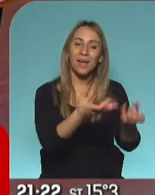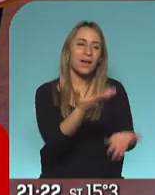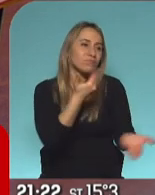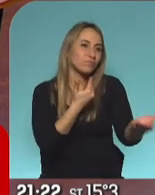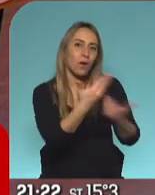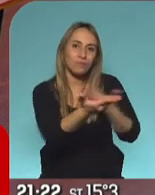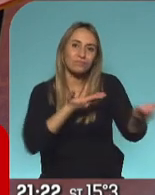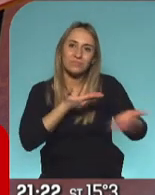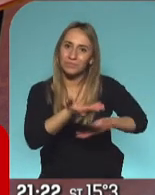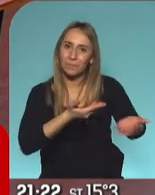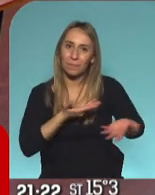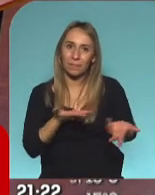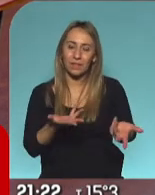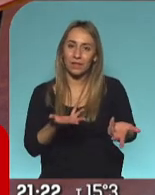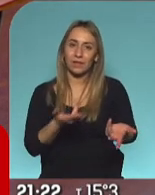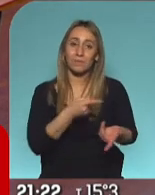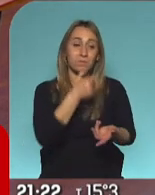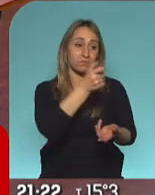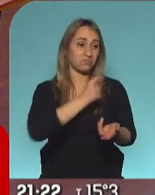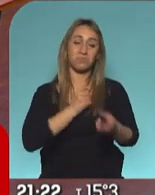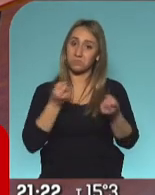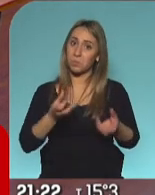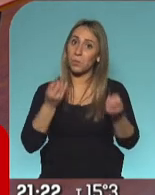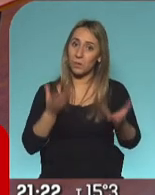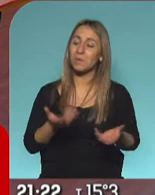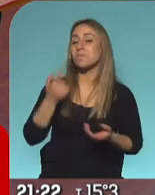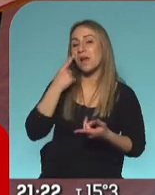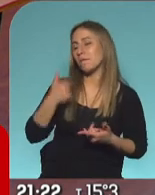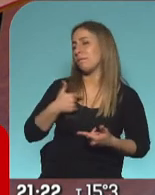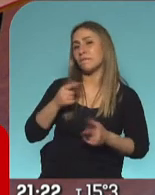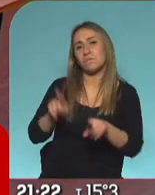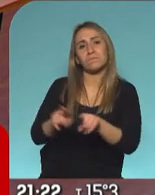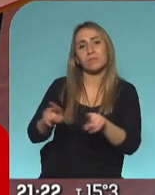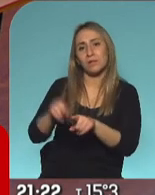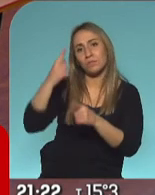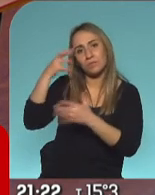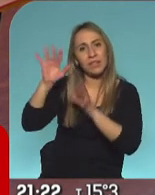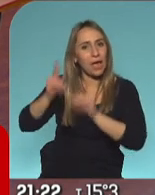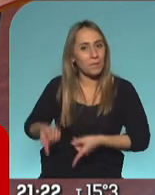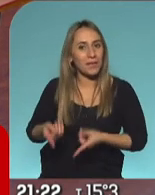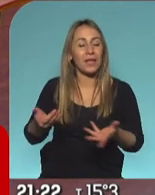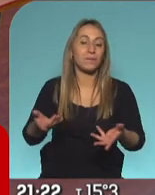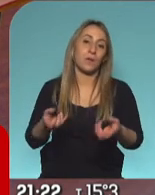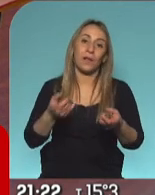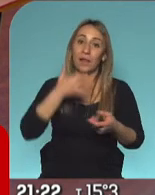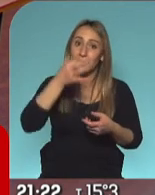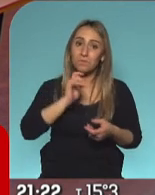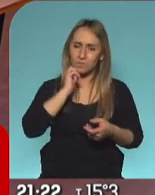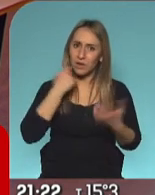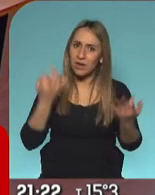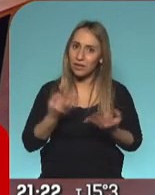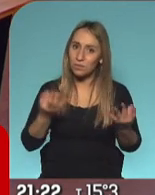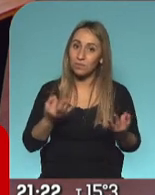hablé de esa, del clave, y me respondió muy bien, me respondió, mirá, a me pasa lo mismo, que bueno, y en realidad, fue fantástico, porque no,